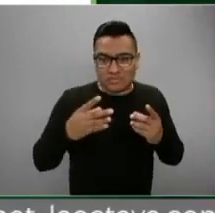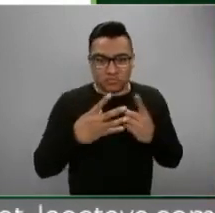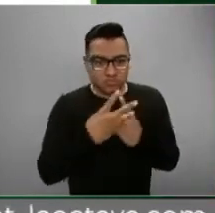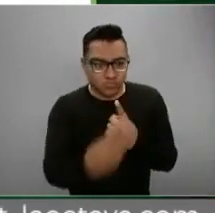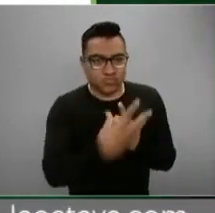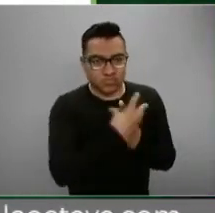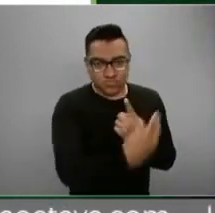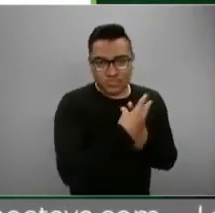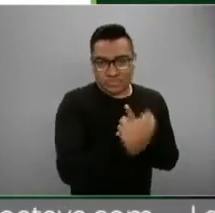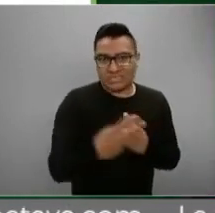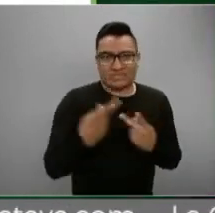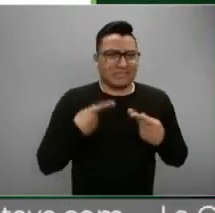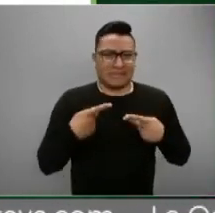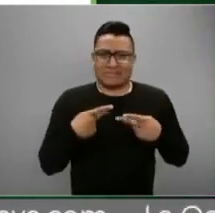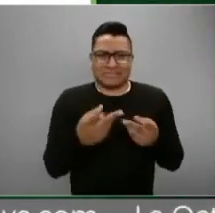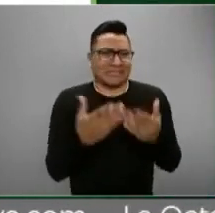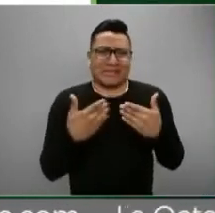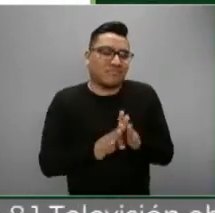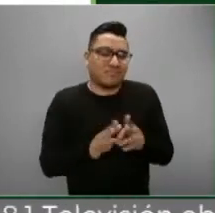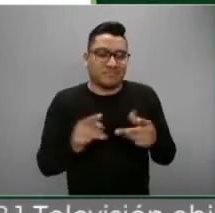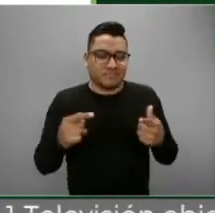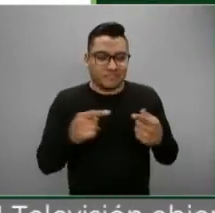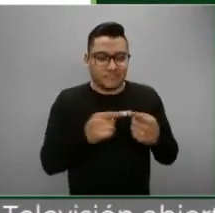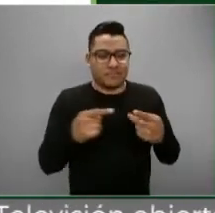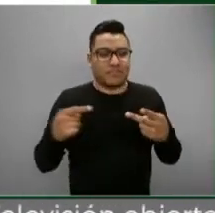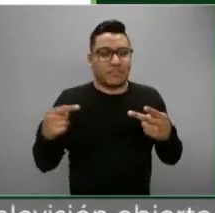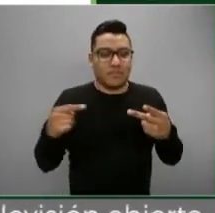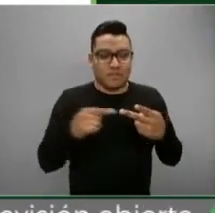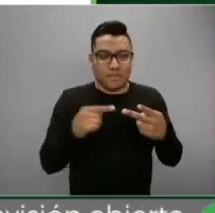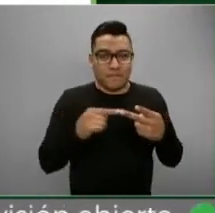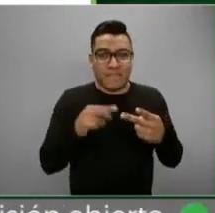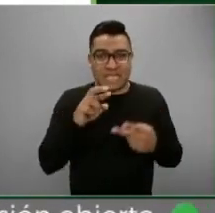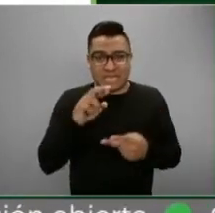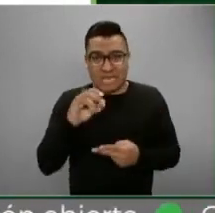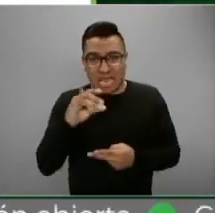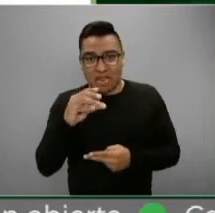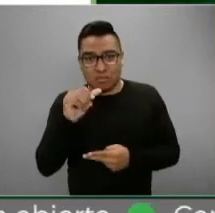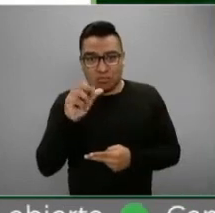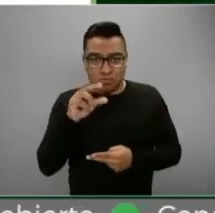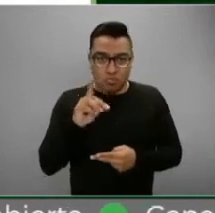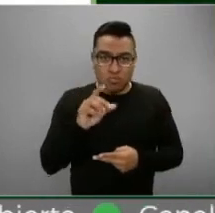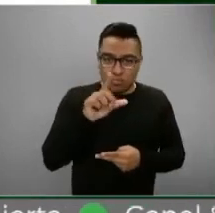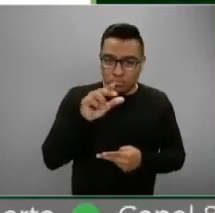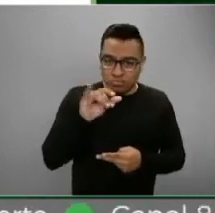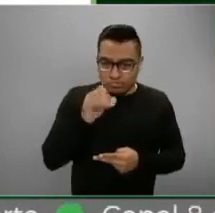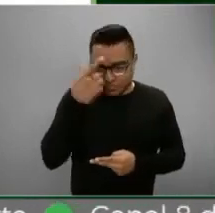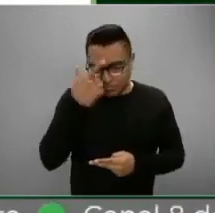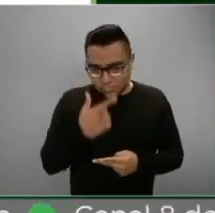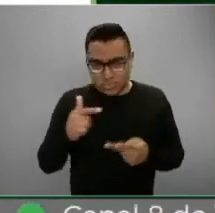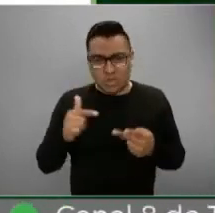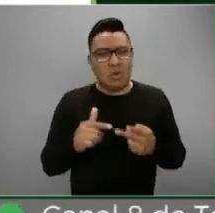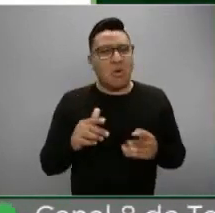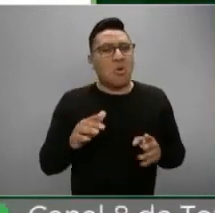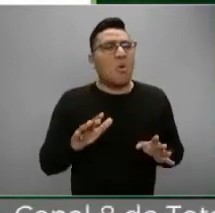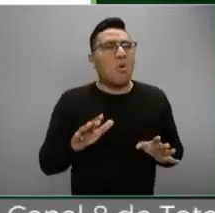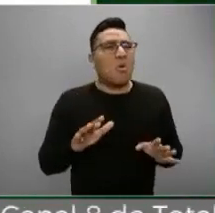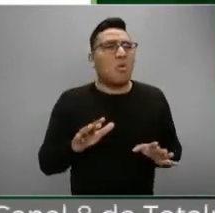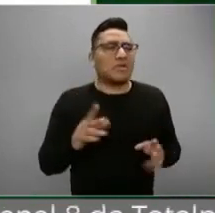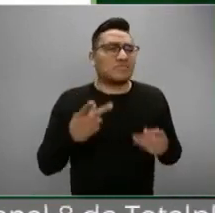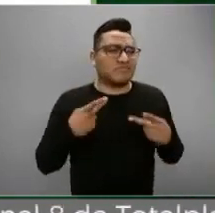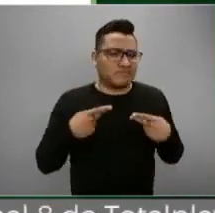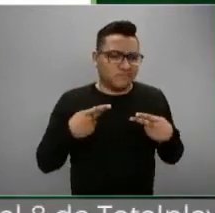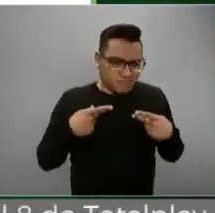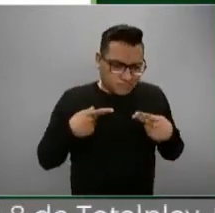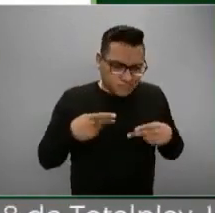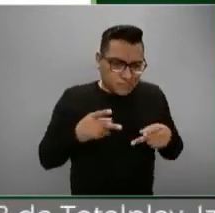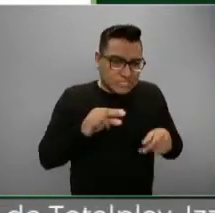entendiendo y sigue saliendo a las calles. Hola, Ricardo, Luisa, buenas noches. Oigan, tras la situación que se vive del personal médico agredido